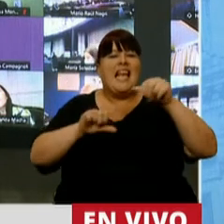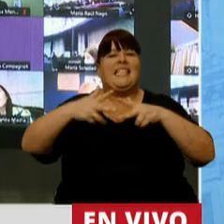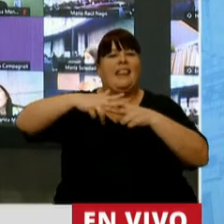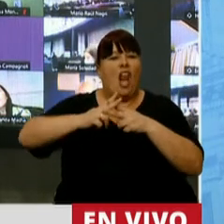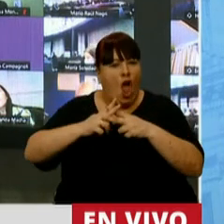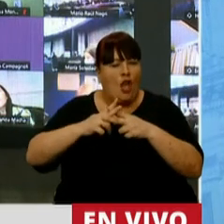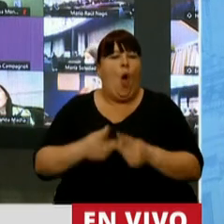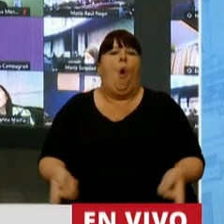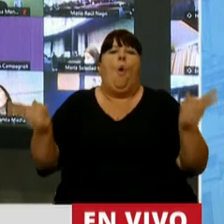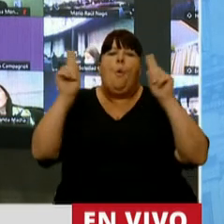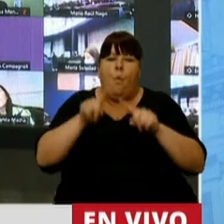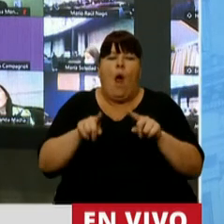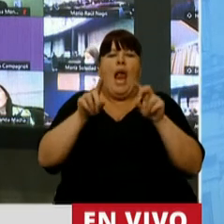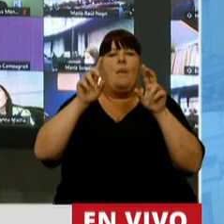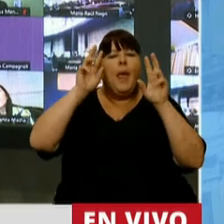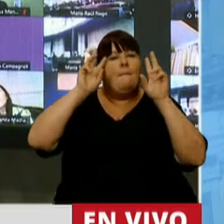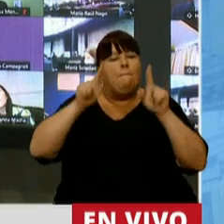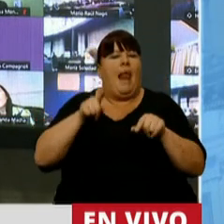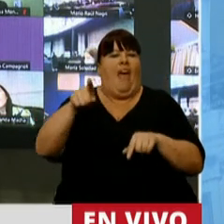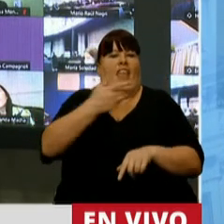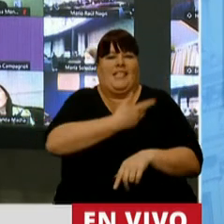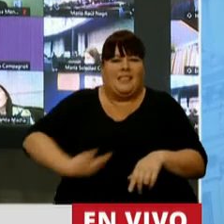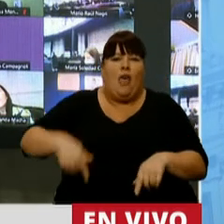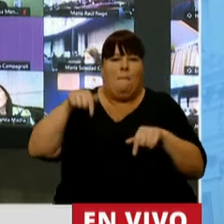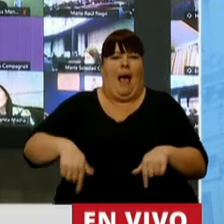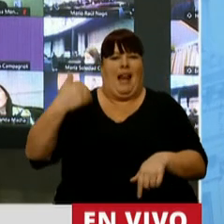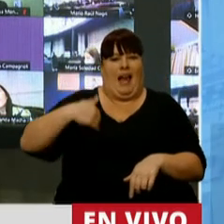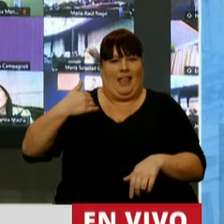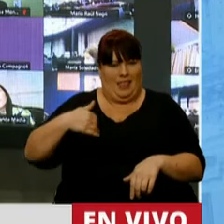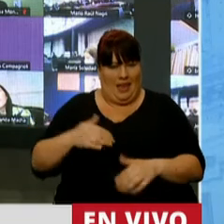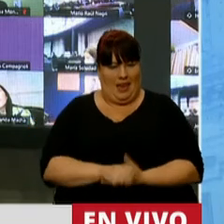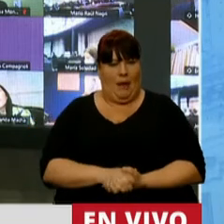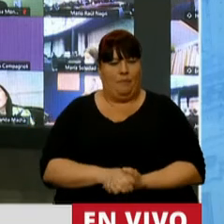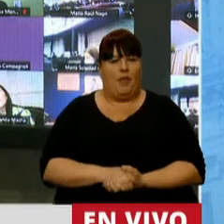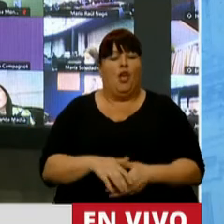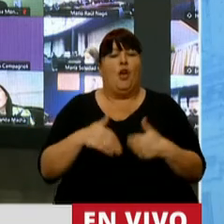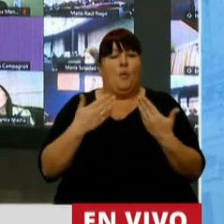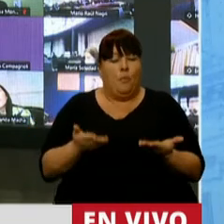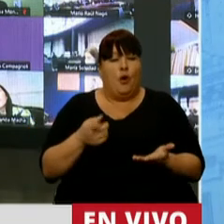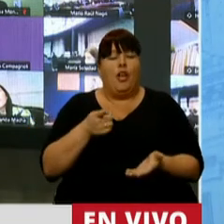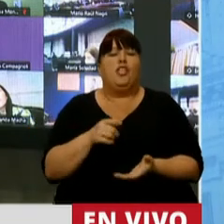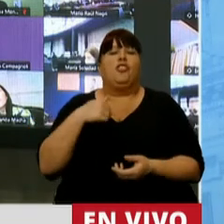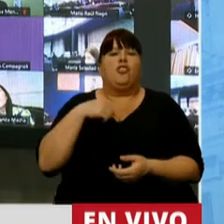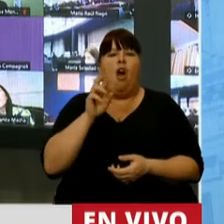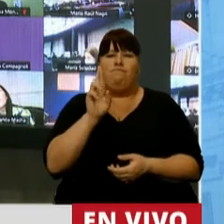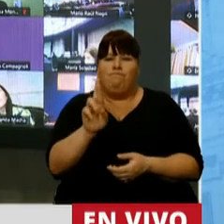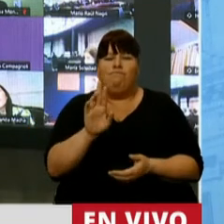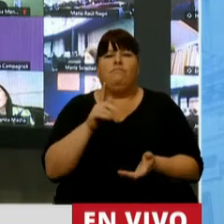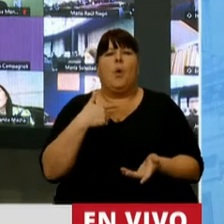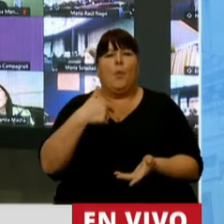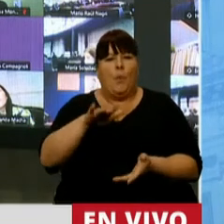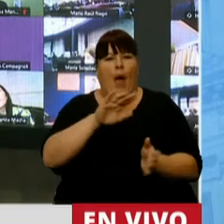tecnología vuelven a ser una política de Estado en la República Argentina. En este sentido, señor Presidente, permítame